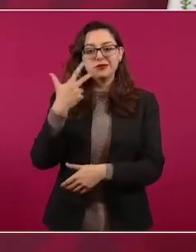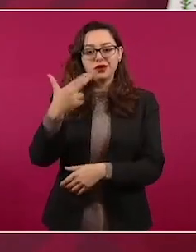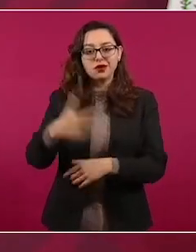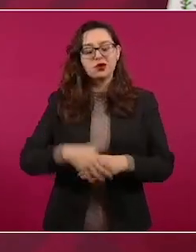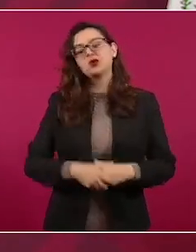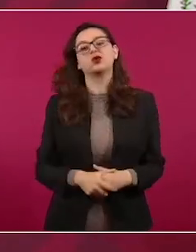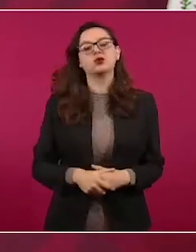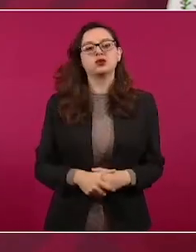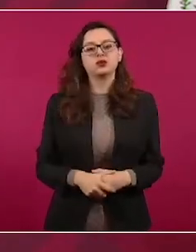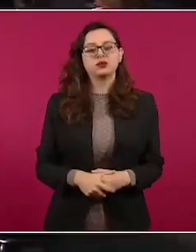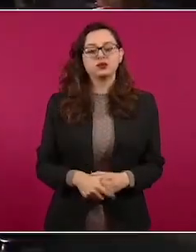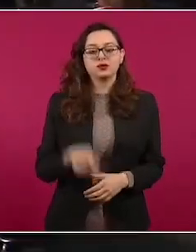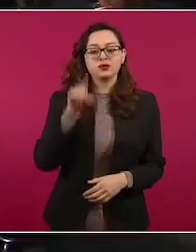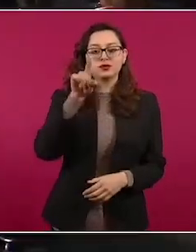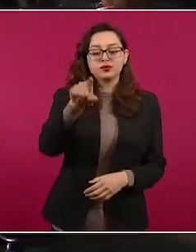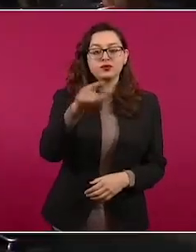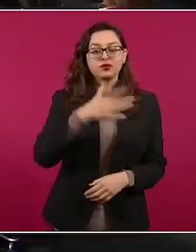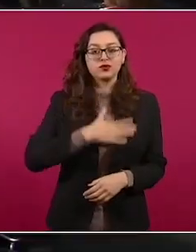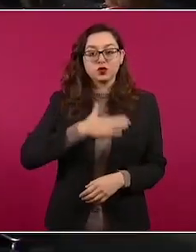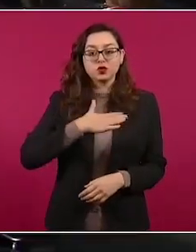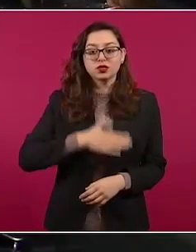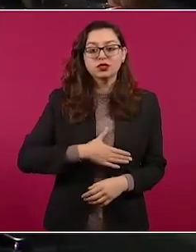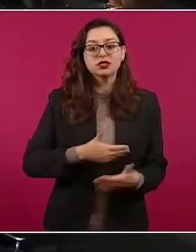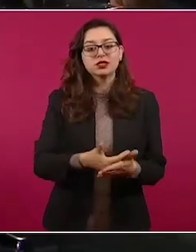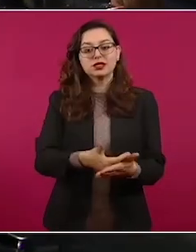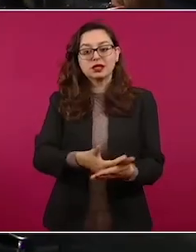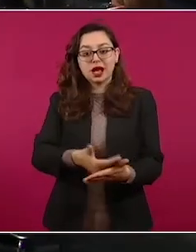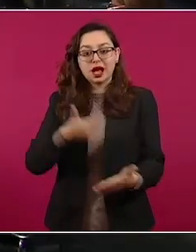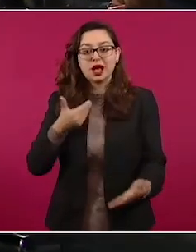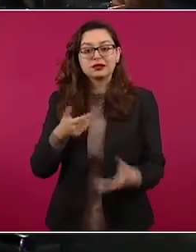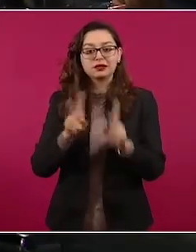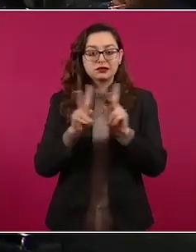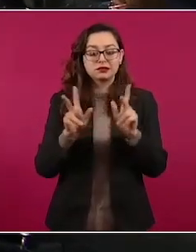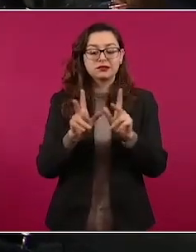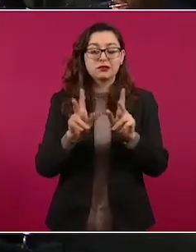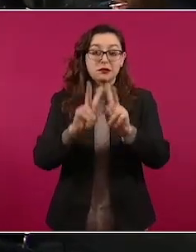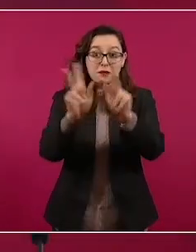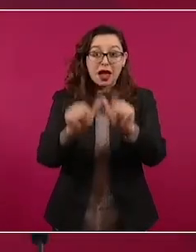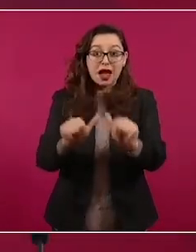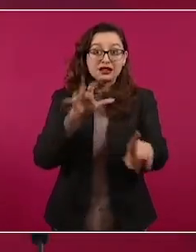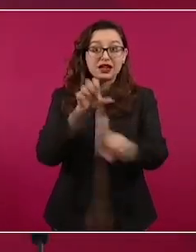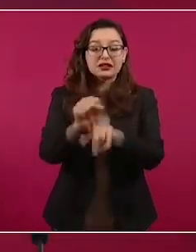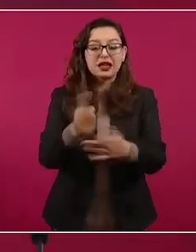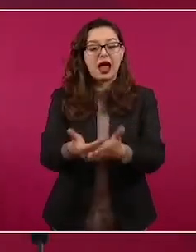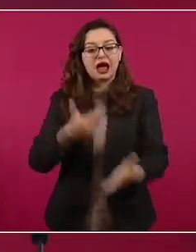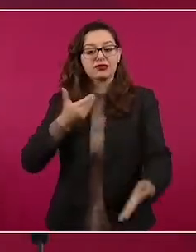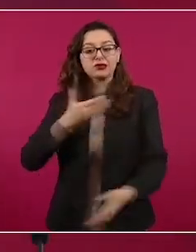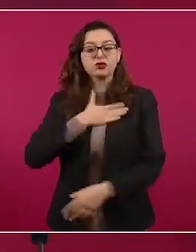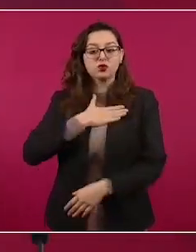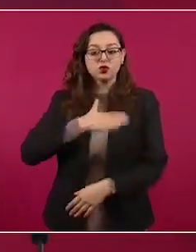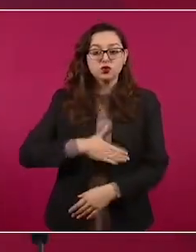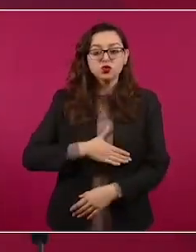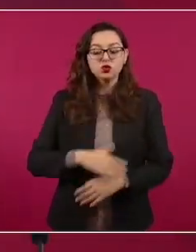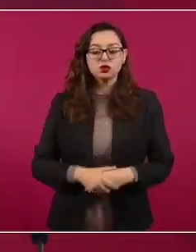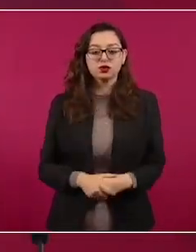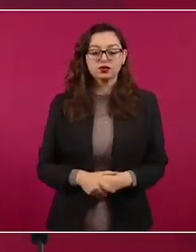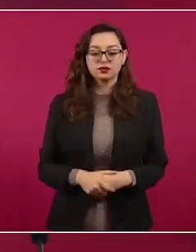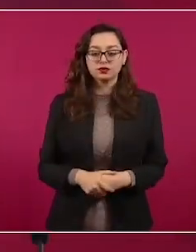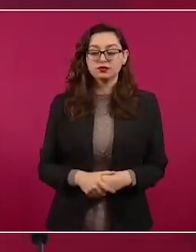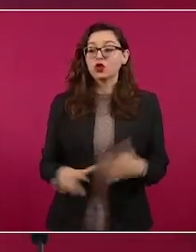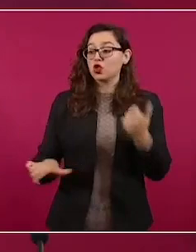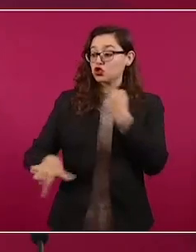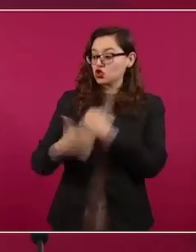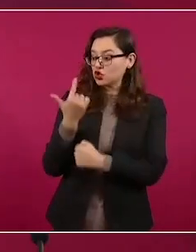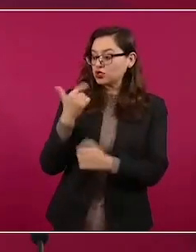justicia, la marcha es para decir que ya son 12 millones de adultos mayores